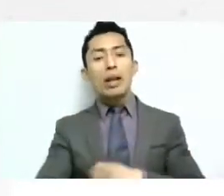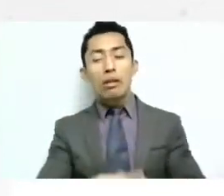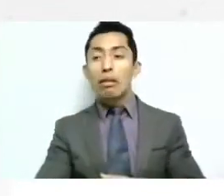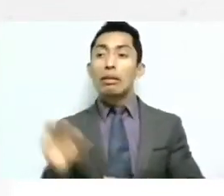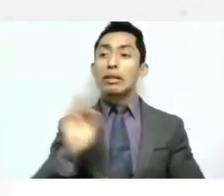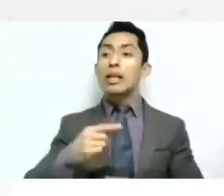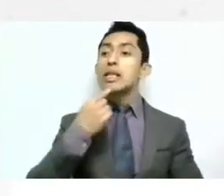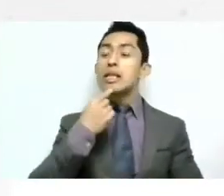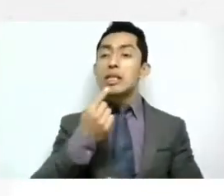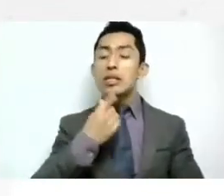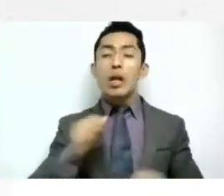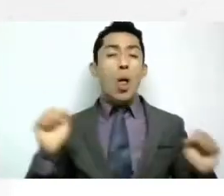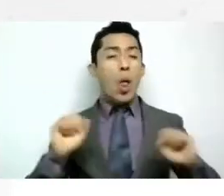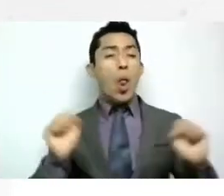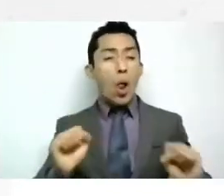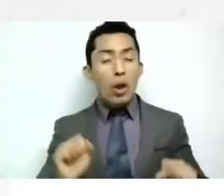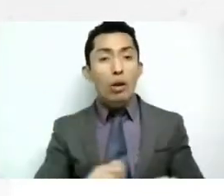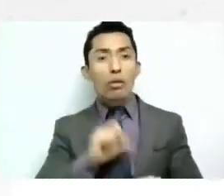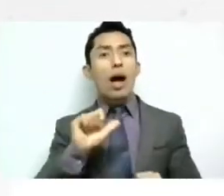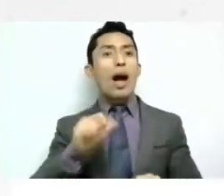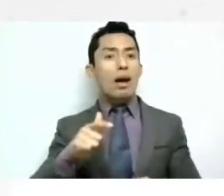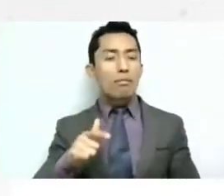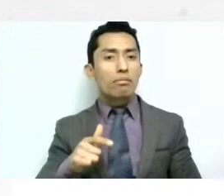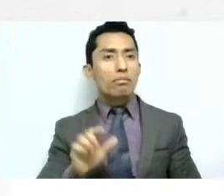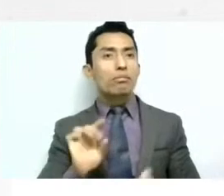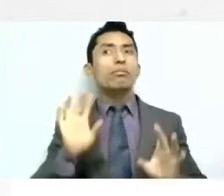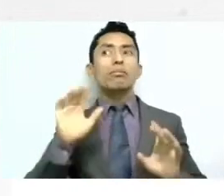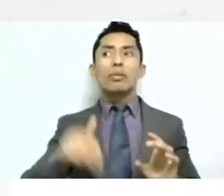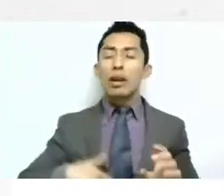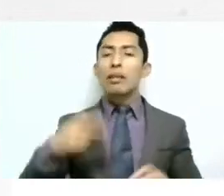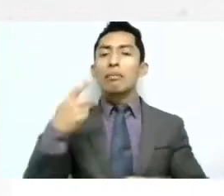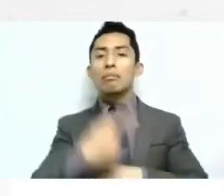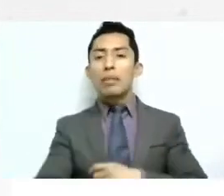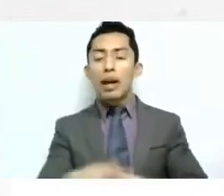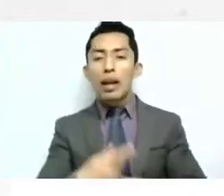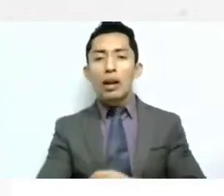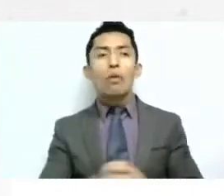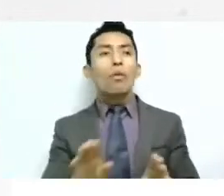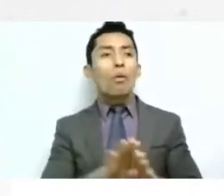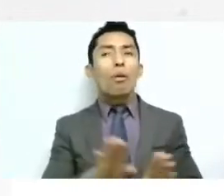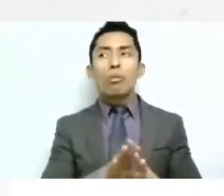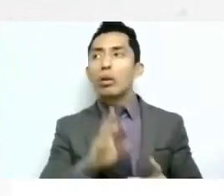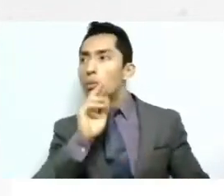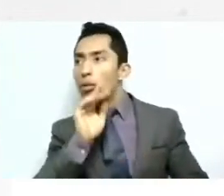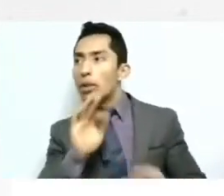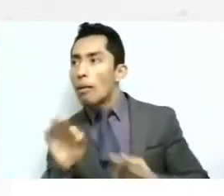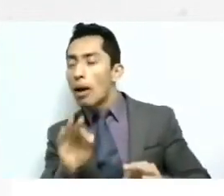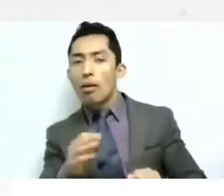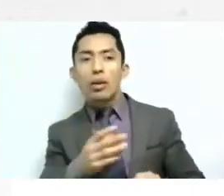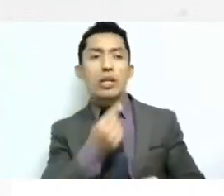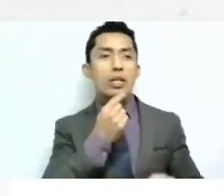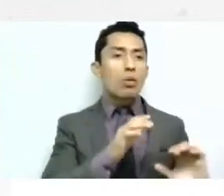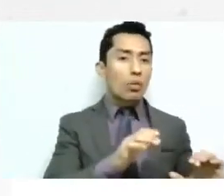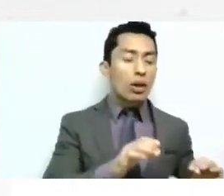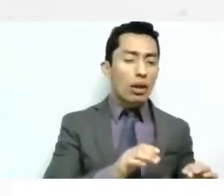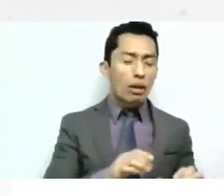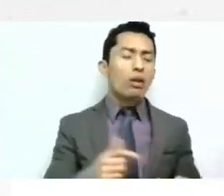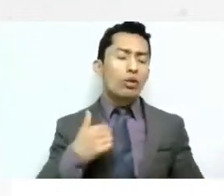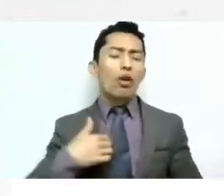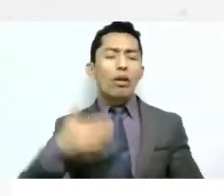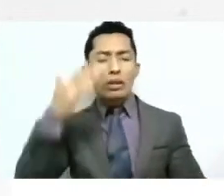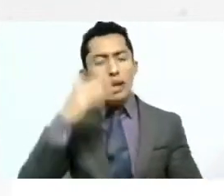y corriendo riesgos entonces ahí es donde viene esta parte sé que no corresponde a lo mejor a